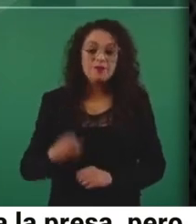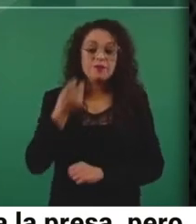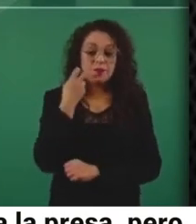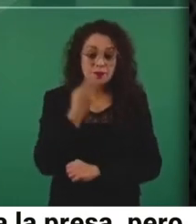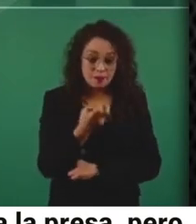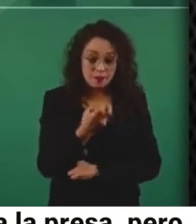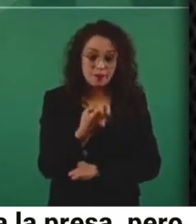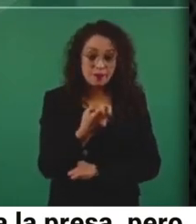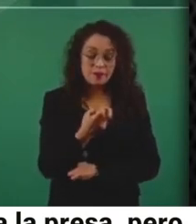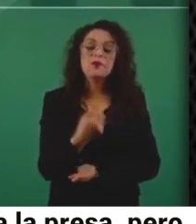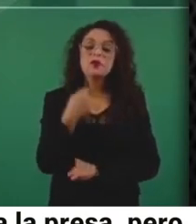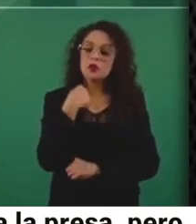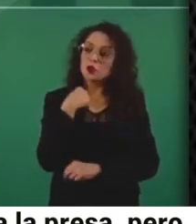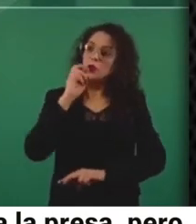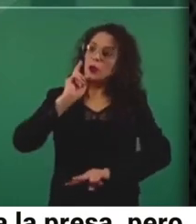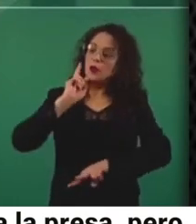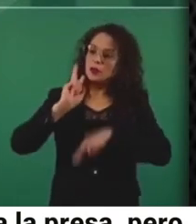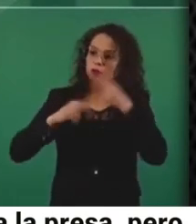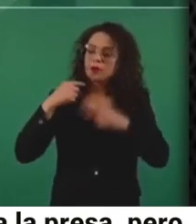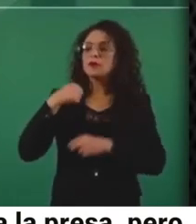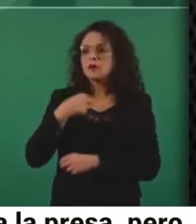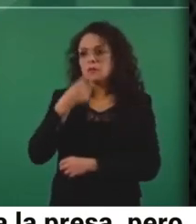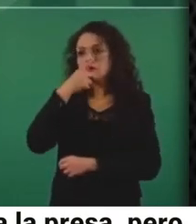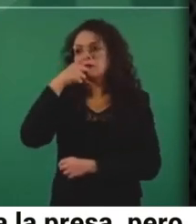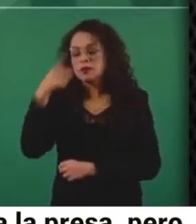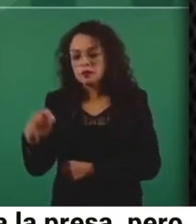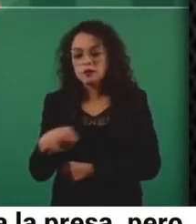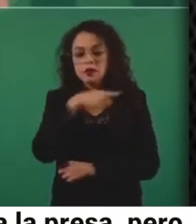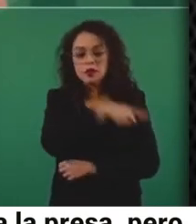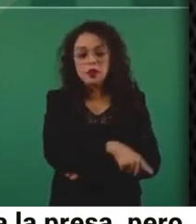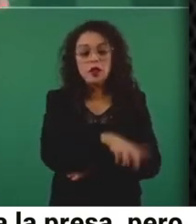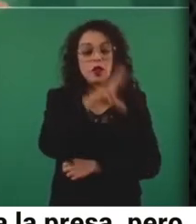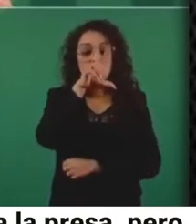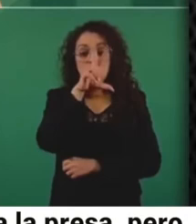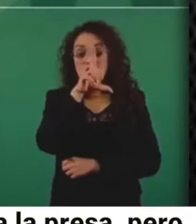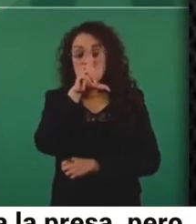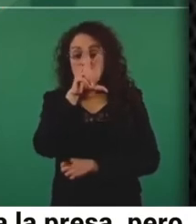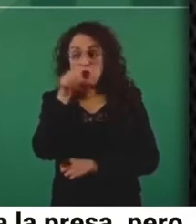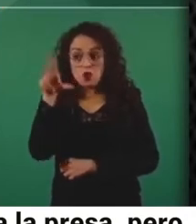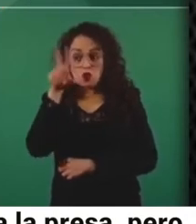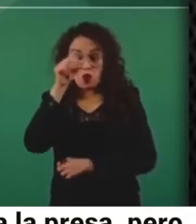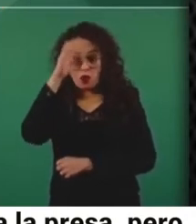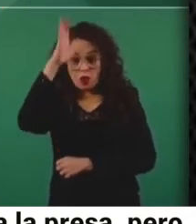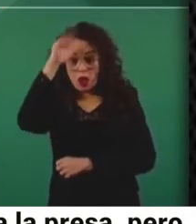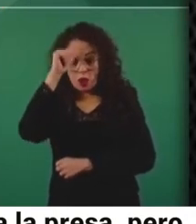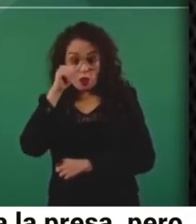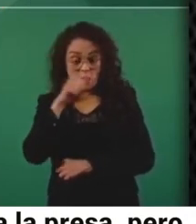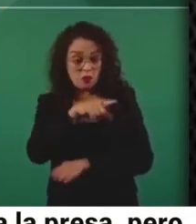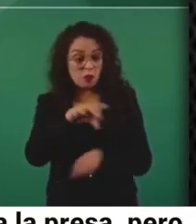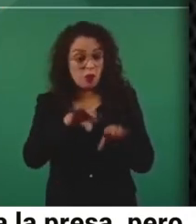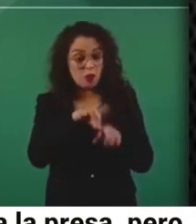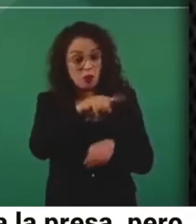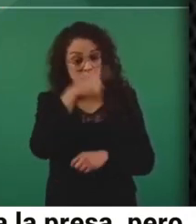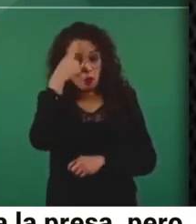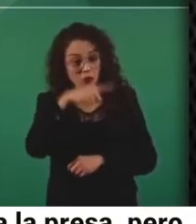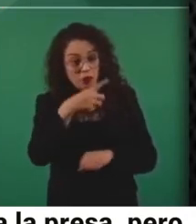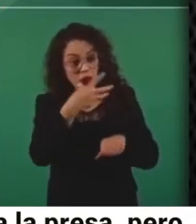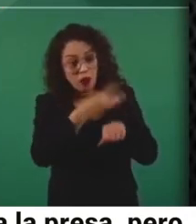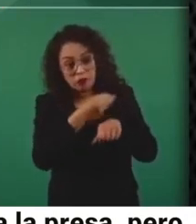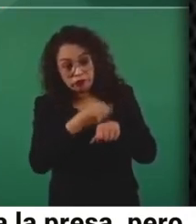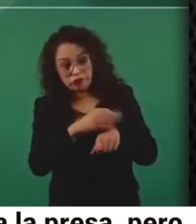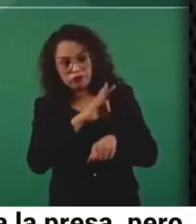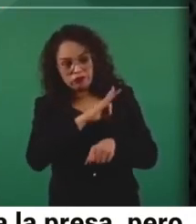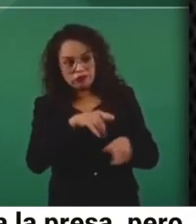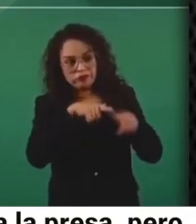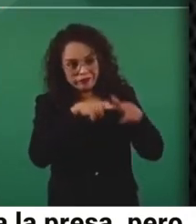no reiniciamos esa obra porque ellos no estén de acuerdo, pues no se va